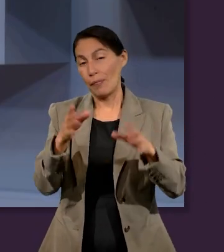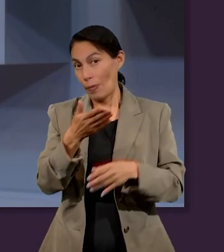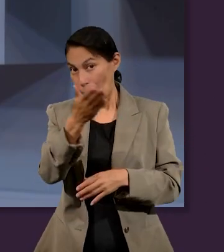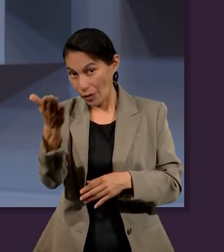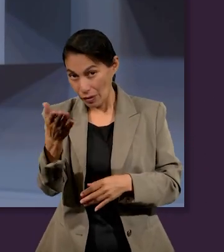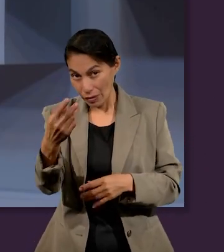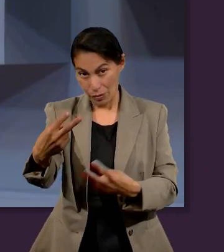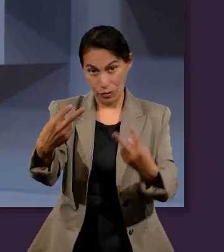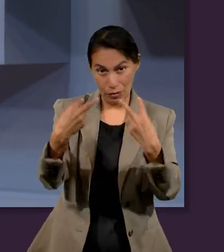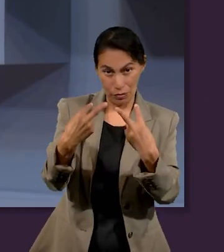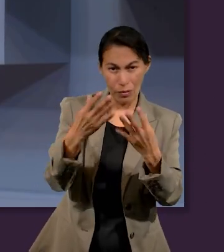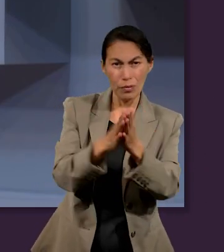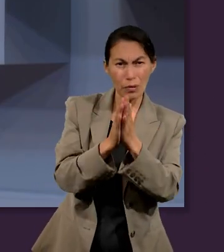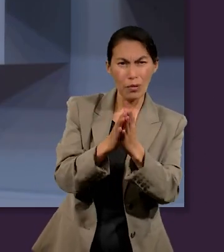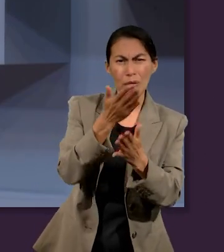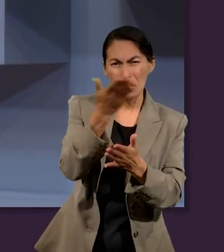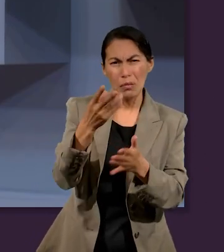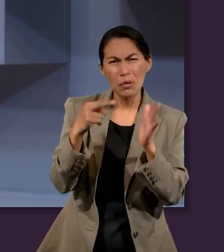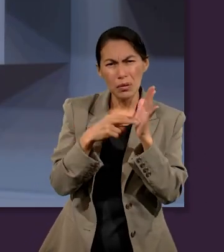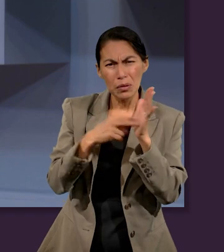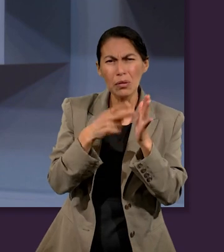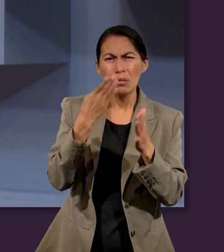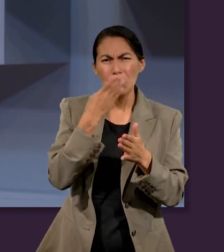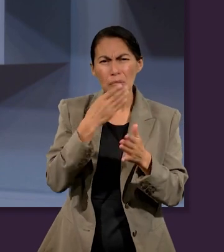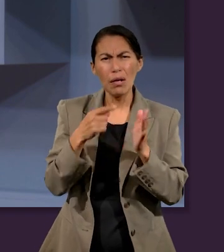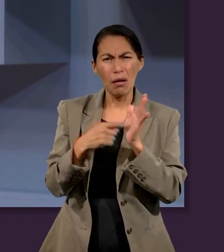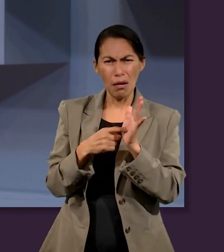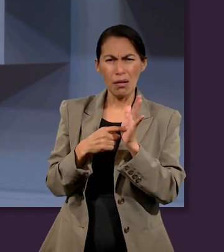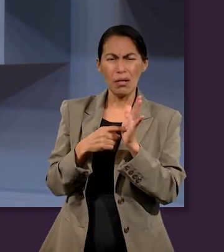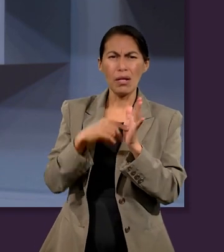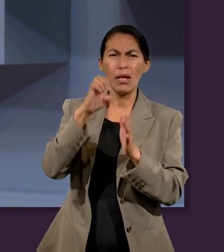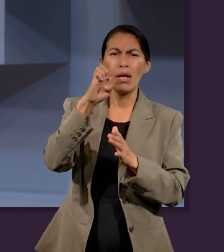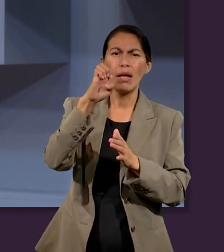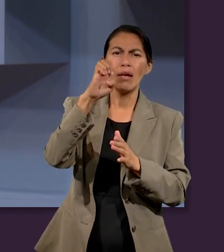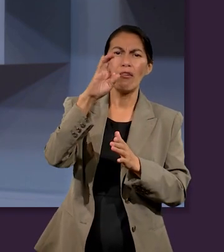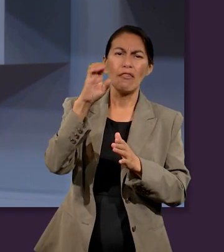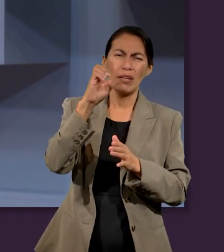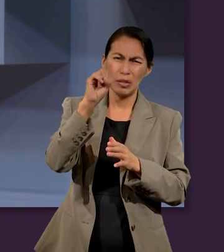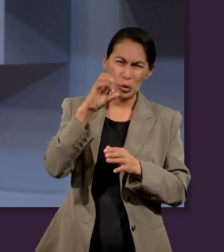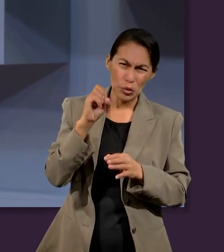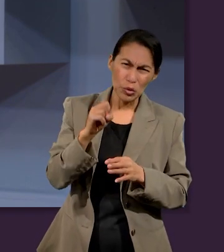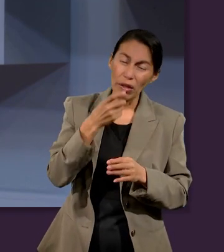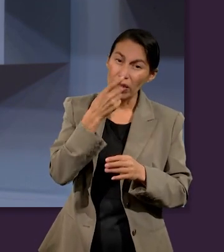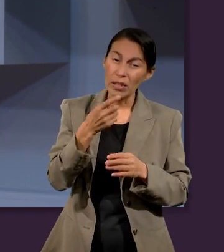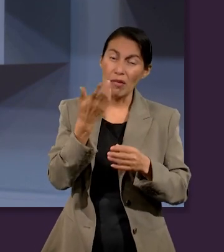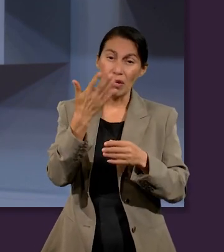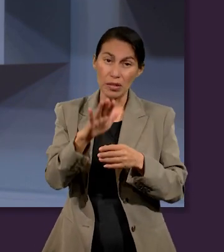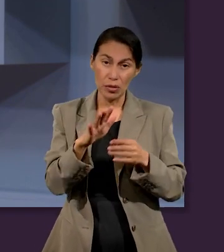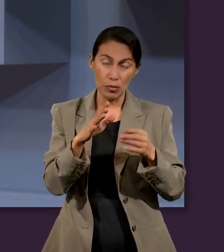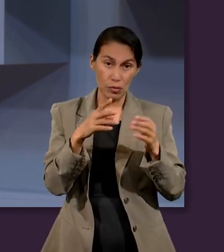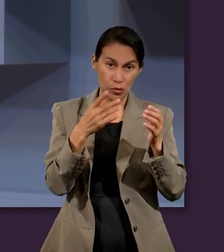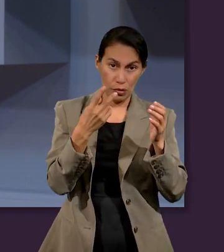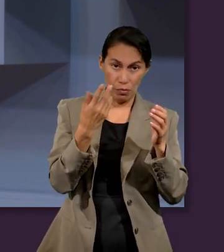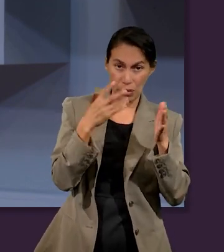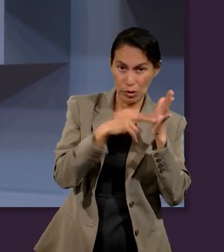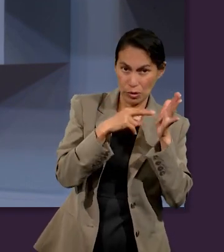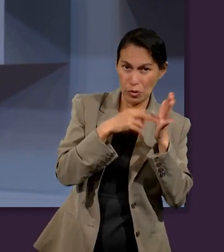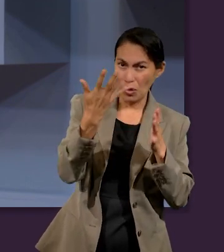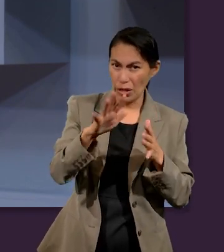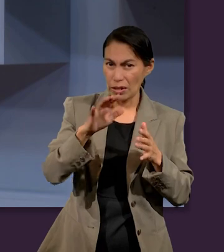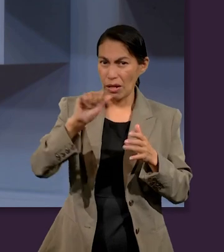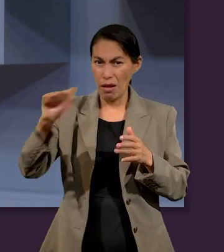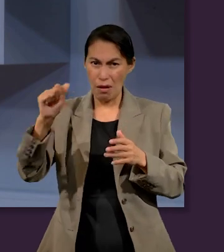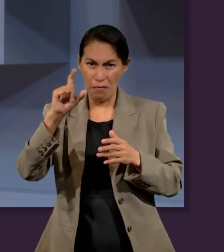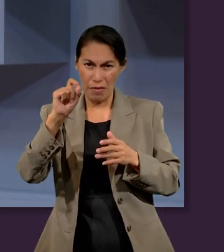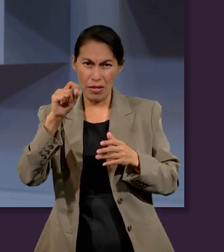nos están viendo, les invitamos para que puedan leer con calma los demás versículos que nos hablan sobre la armadura de Dios. Puedan buscar